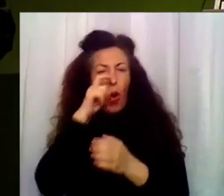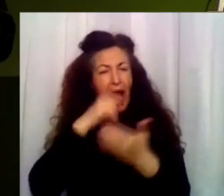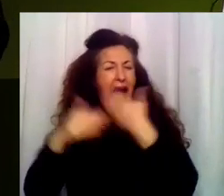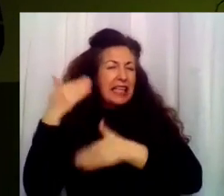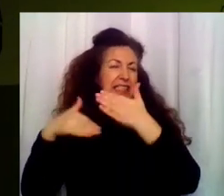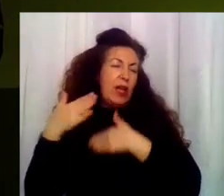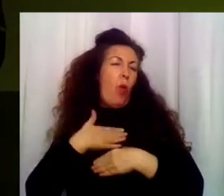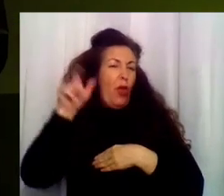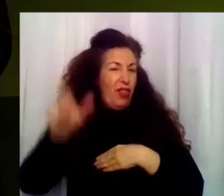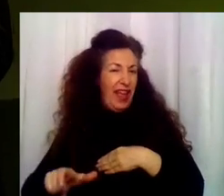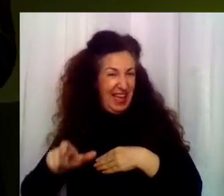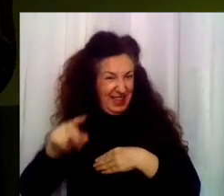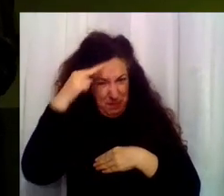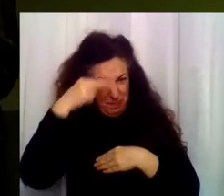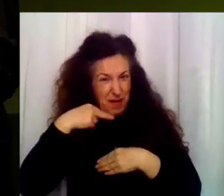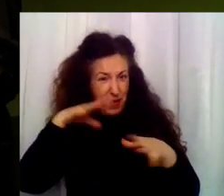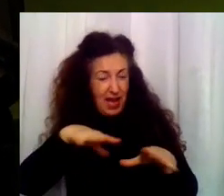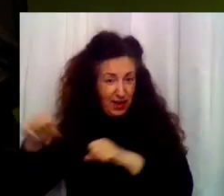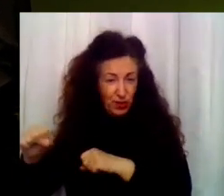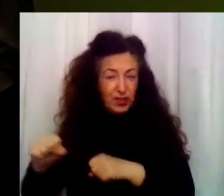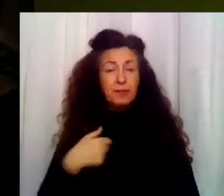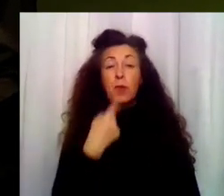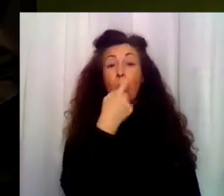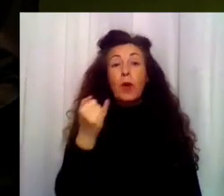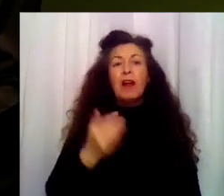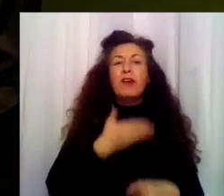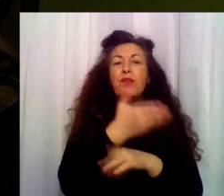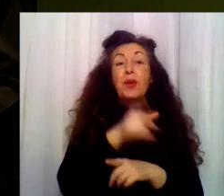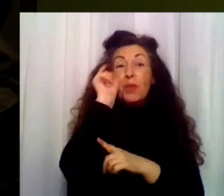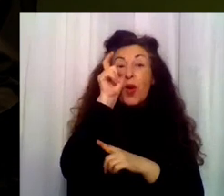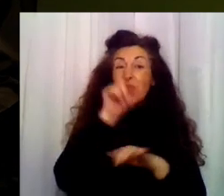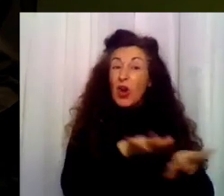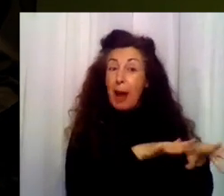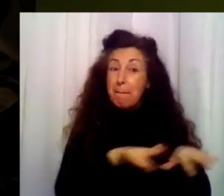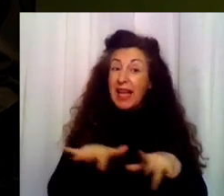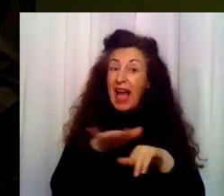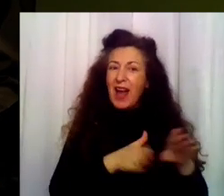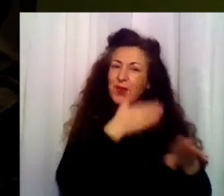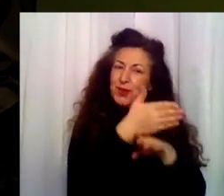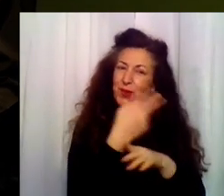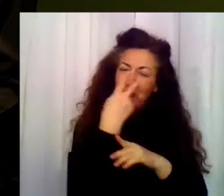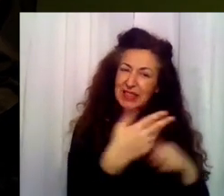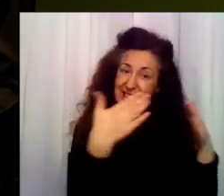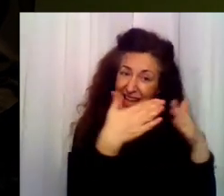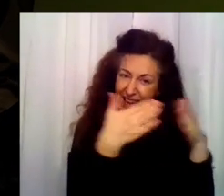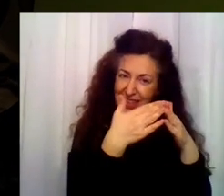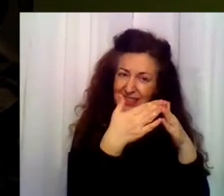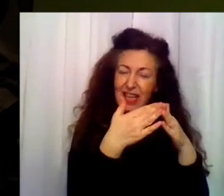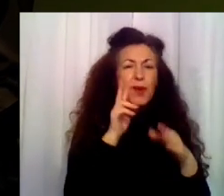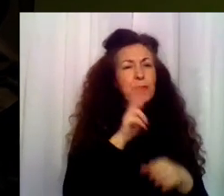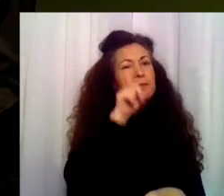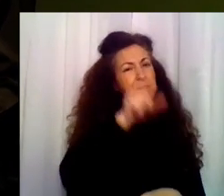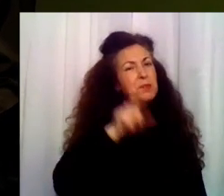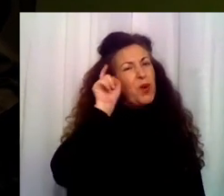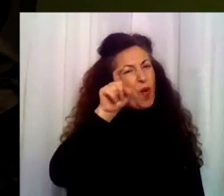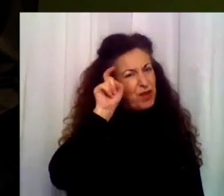Fui a ver a mi profesora de piano a su casa. Toqué para ella un nocturno de Chopin. Está muy recuperada.